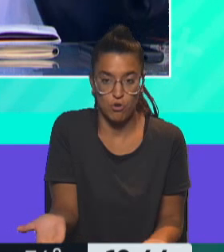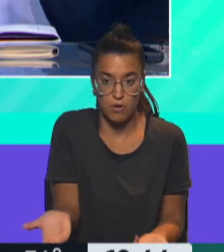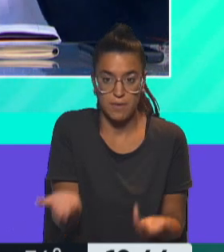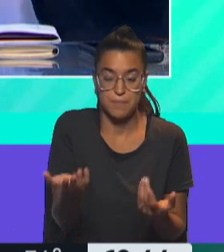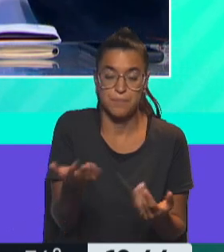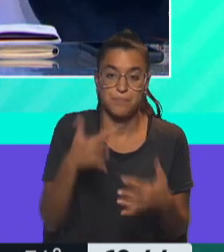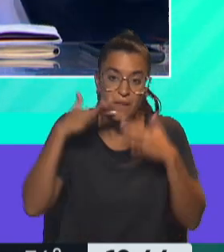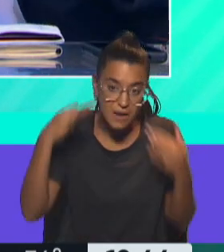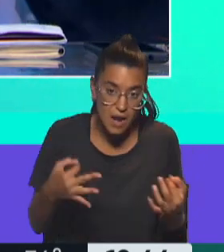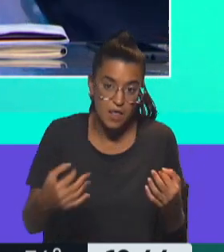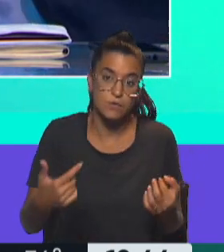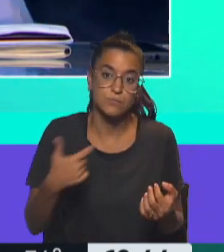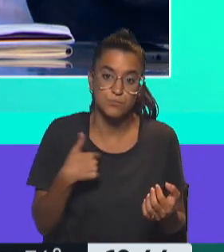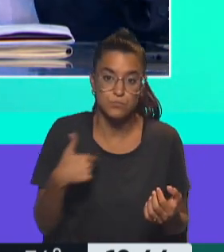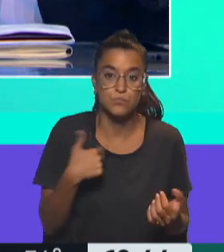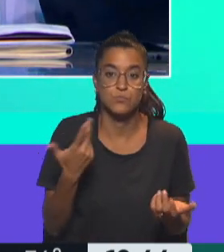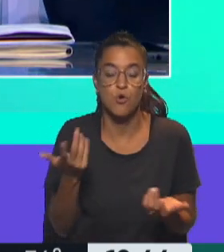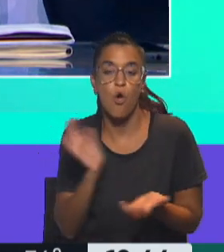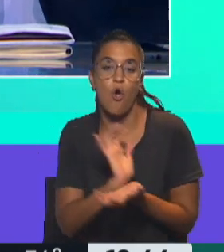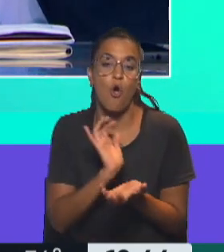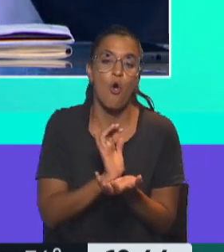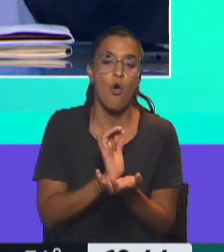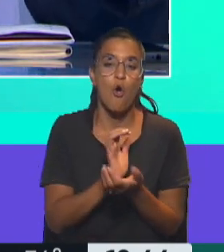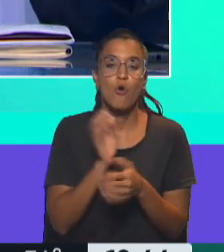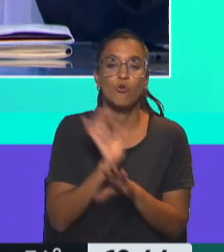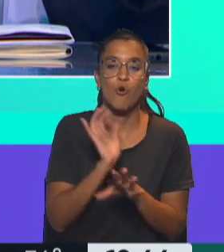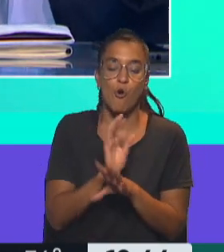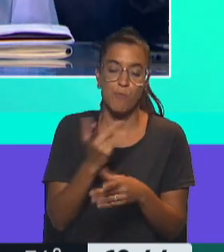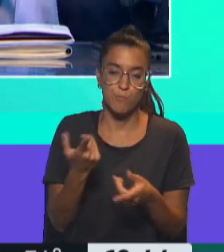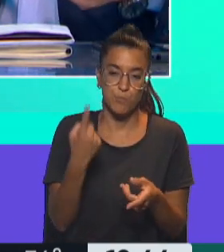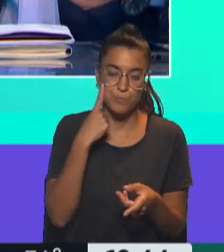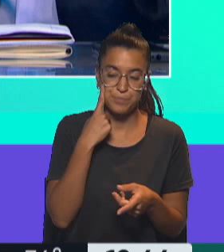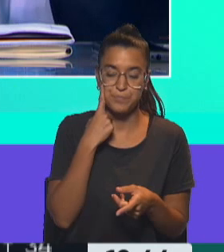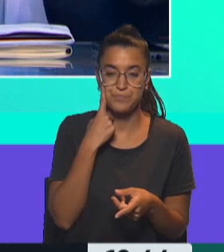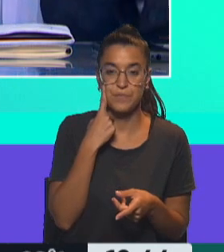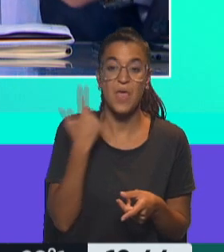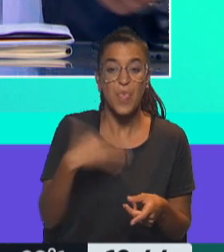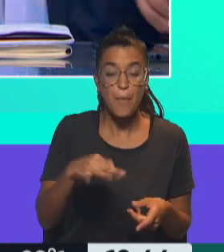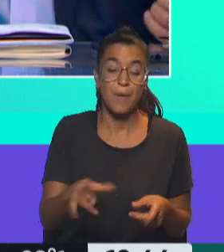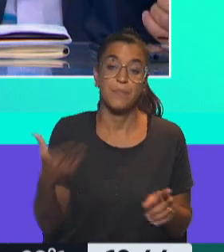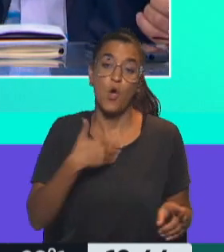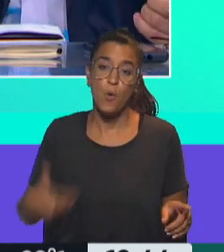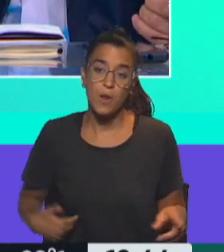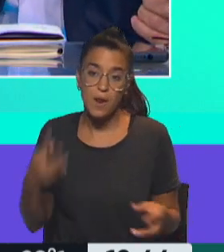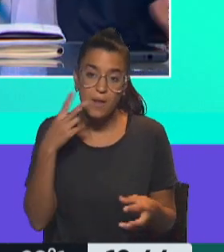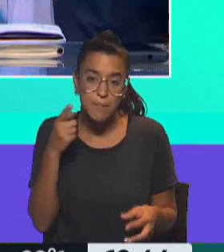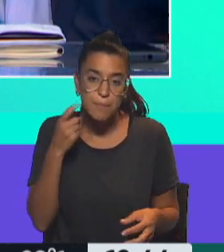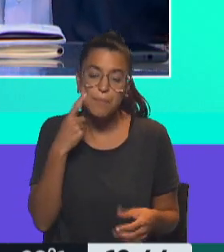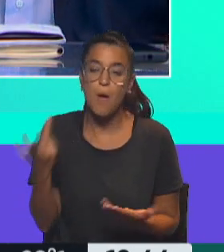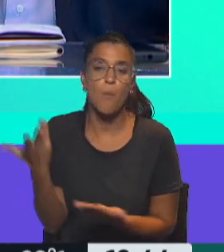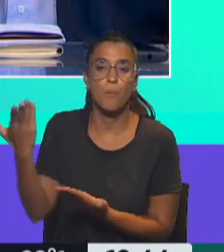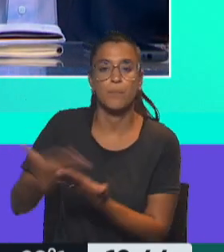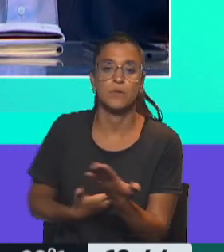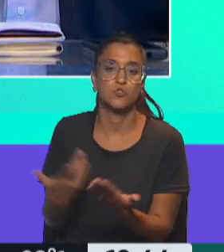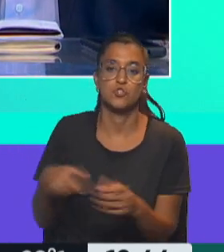y estoy instando a una posición quizá de máxima en esto, lo que habría es el gobierno revise la política y diga, bueno, entonces